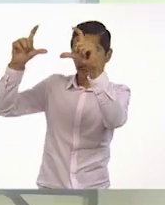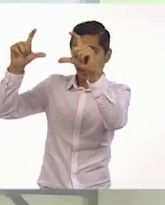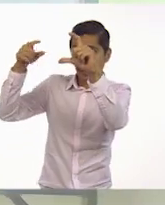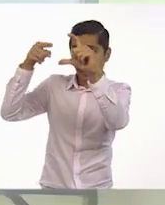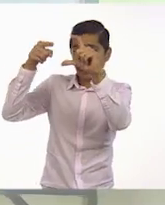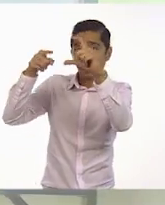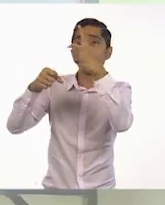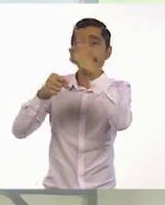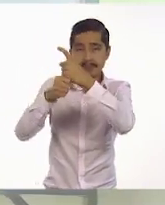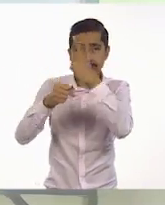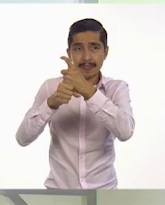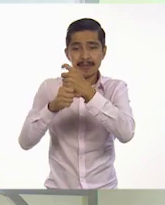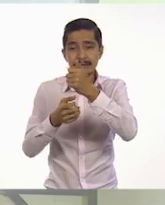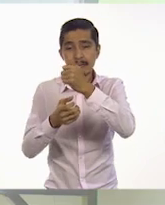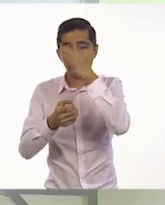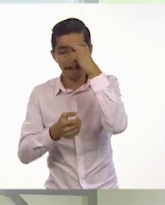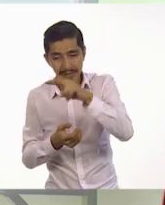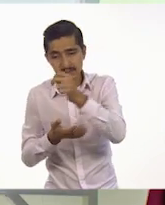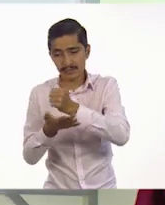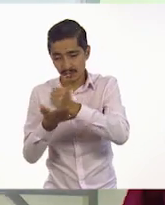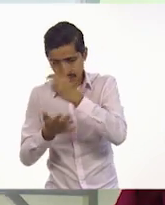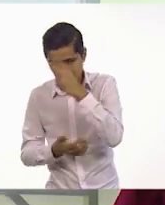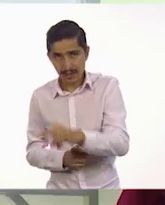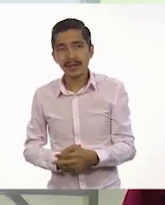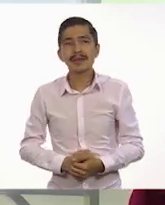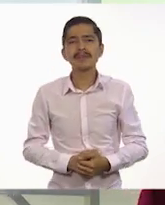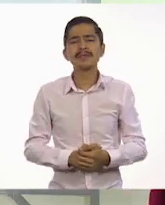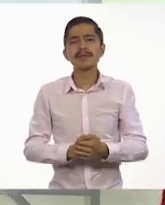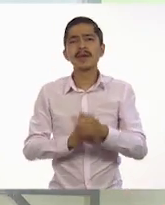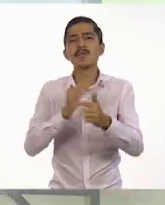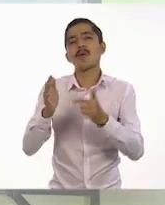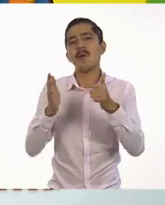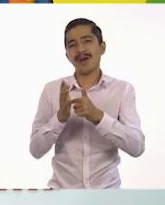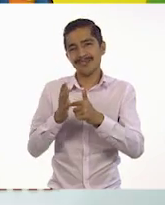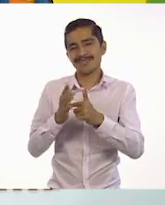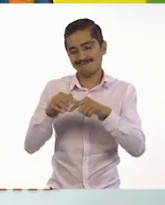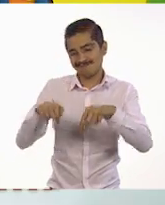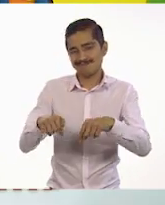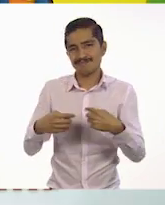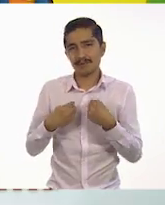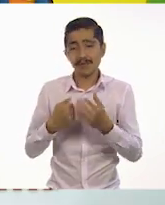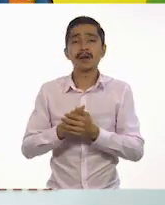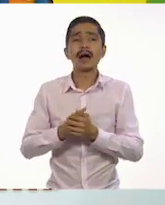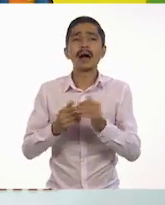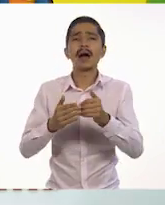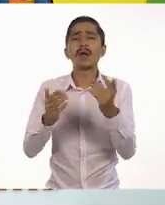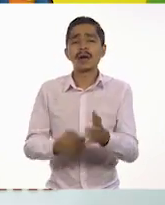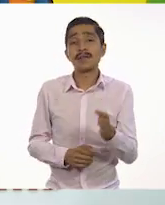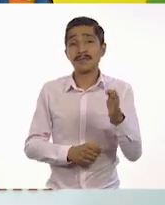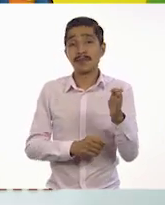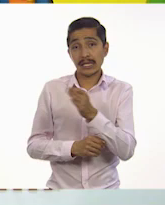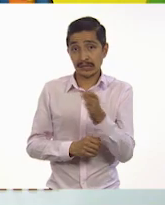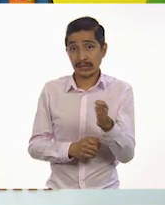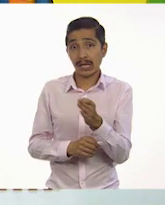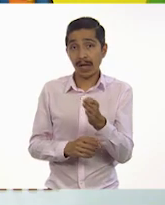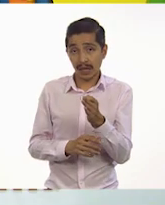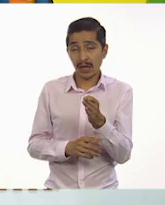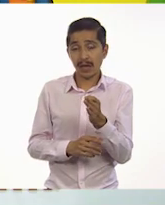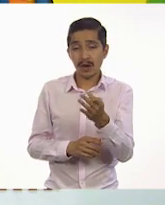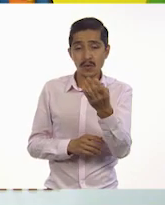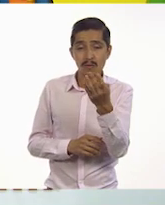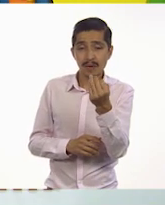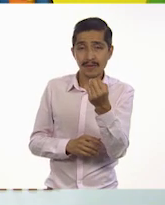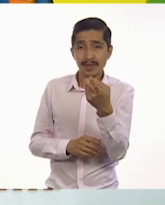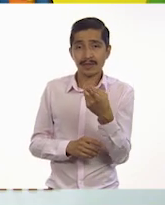México, Ciudad de México. Que es el lugar en el que estamos. Y nuestra fecha que es 9 de